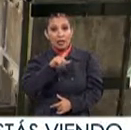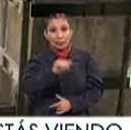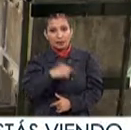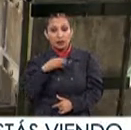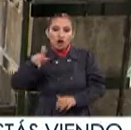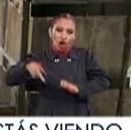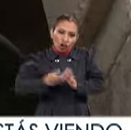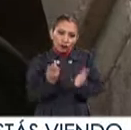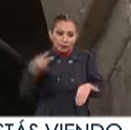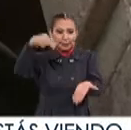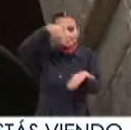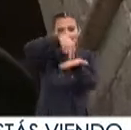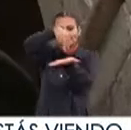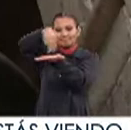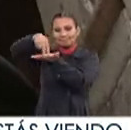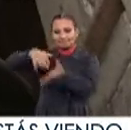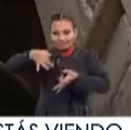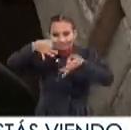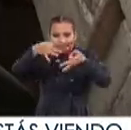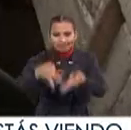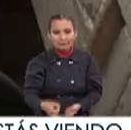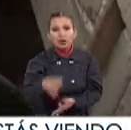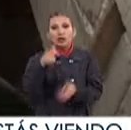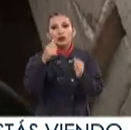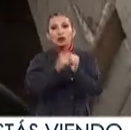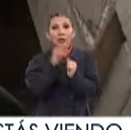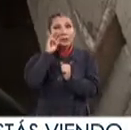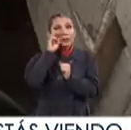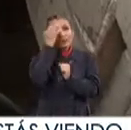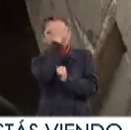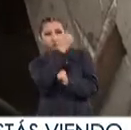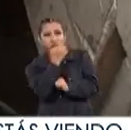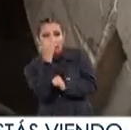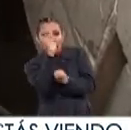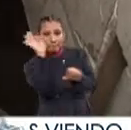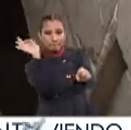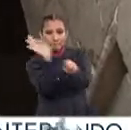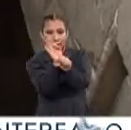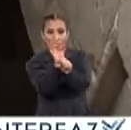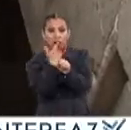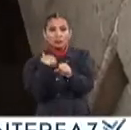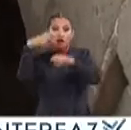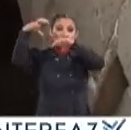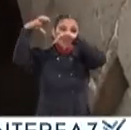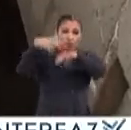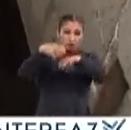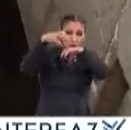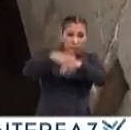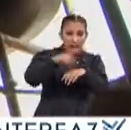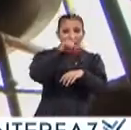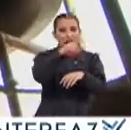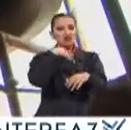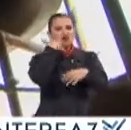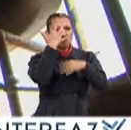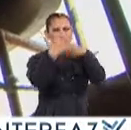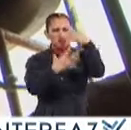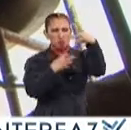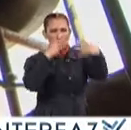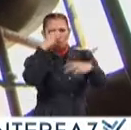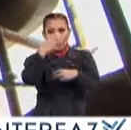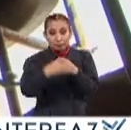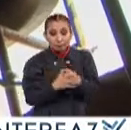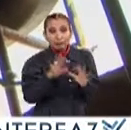regresarlas a sus pedestales originales Mediando para ello Una protección contra la lluvia ácida Y la contaminación